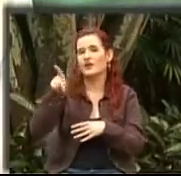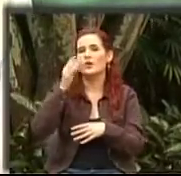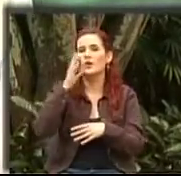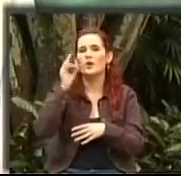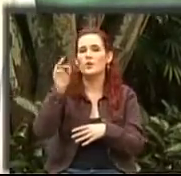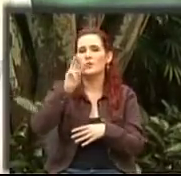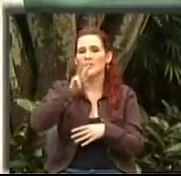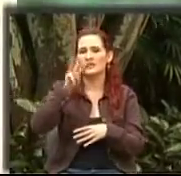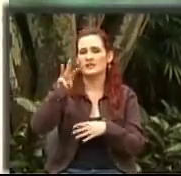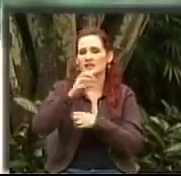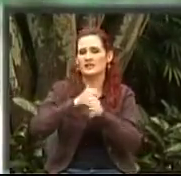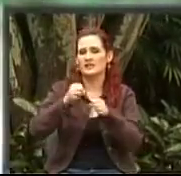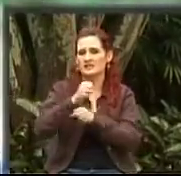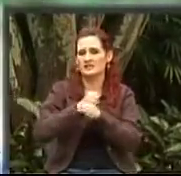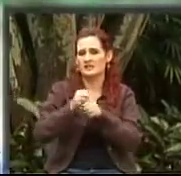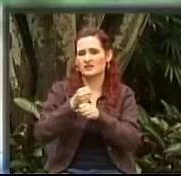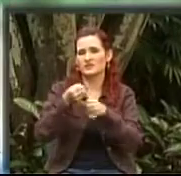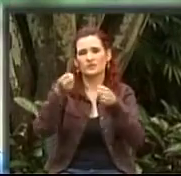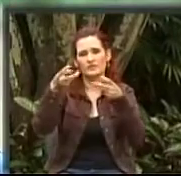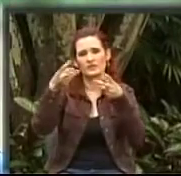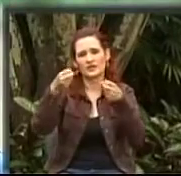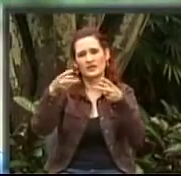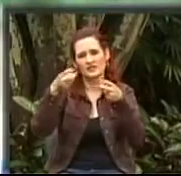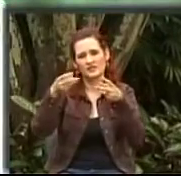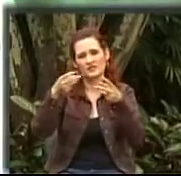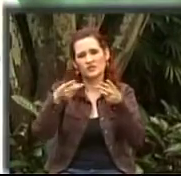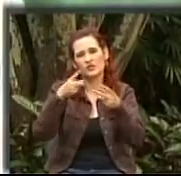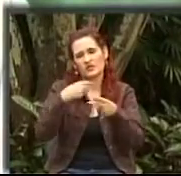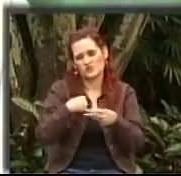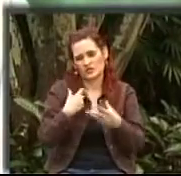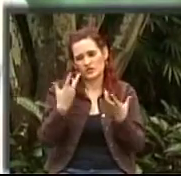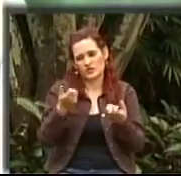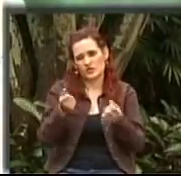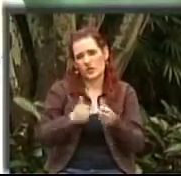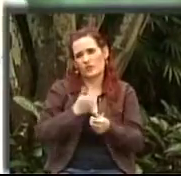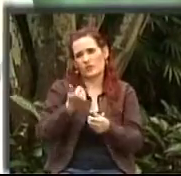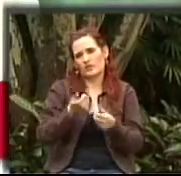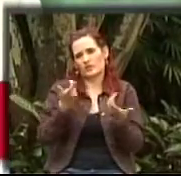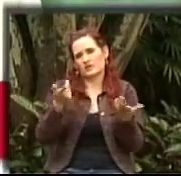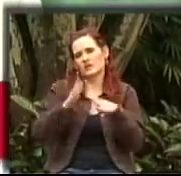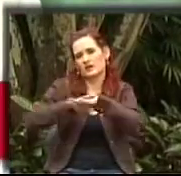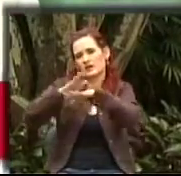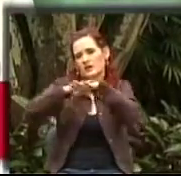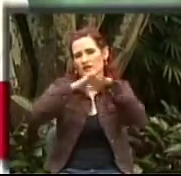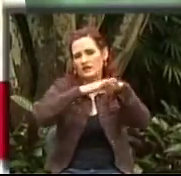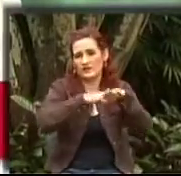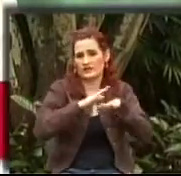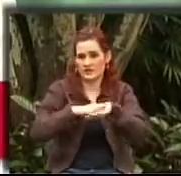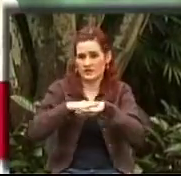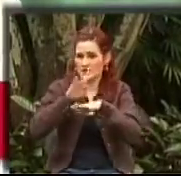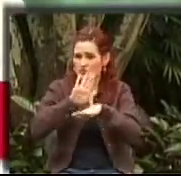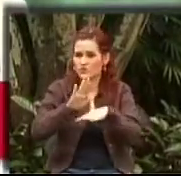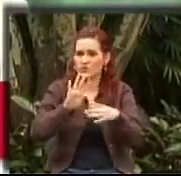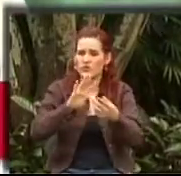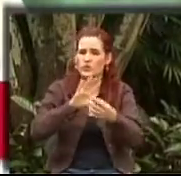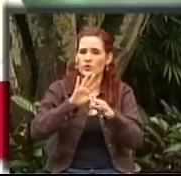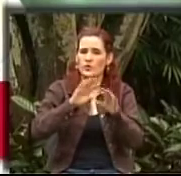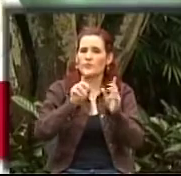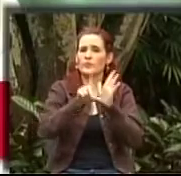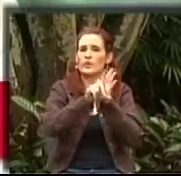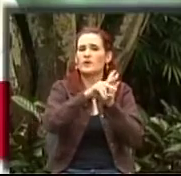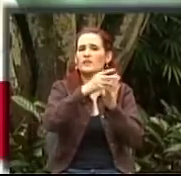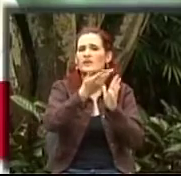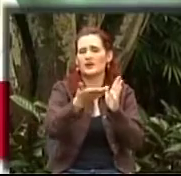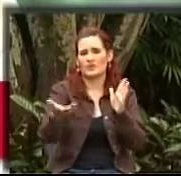años, no hace sino ver televisión y quiero también que sea este un espacio para hacer un llamado dentro de la corresponsabilidad, dentro de la política pública.